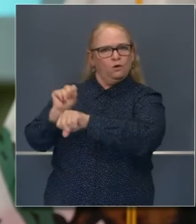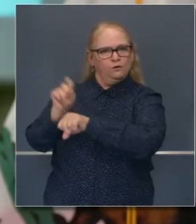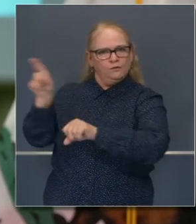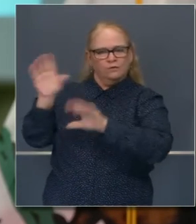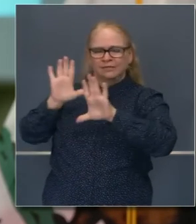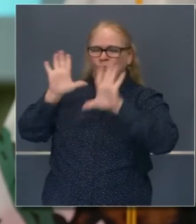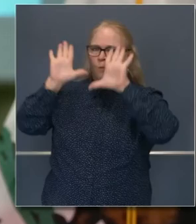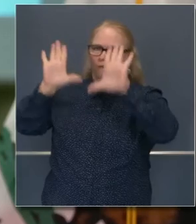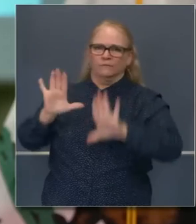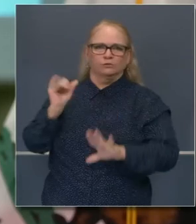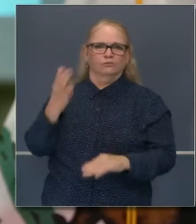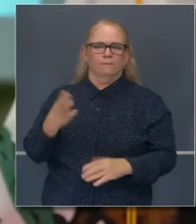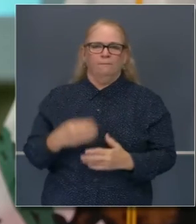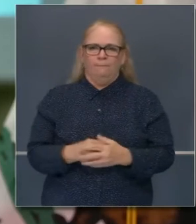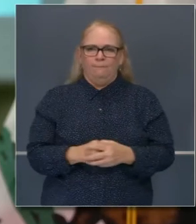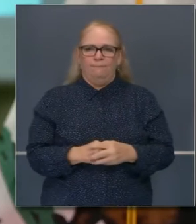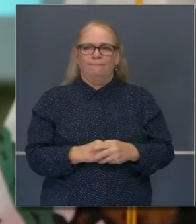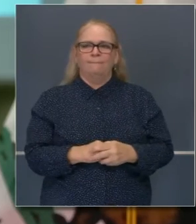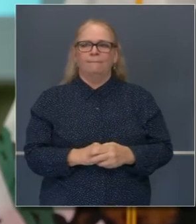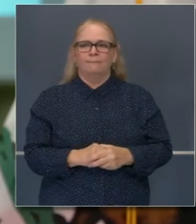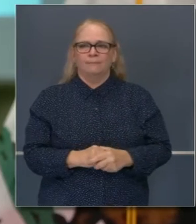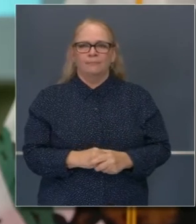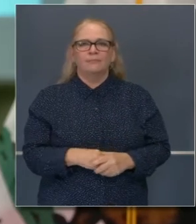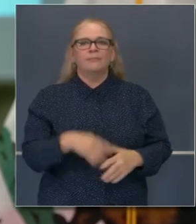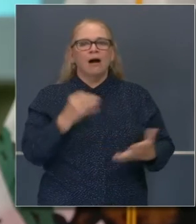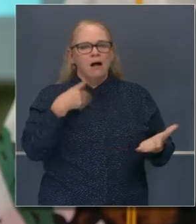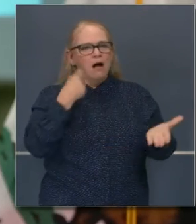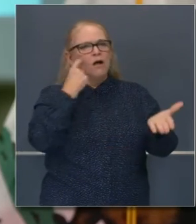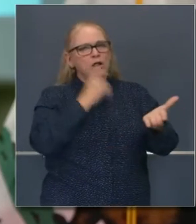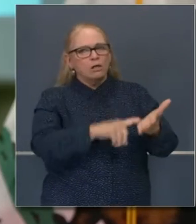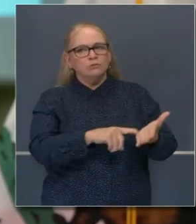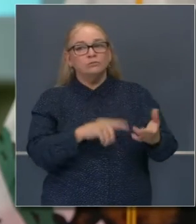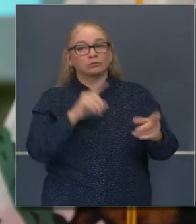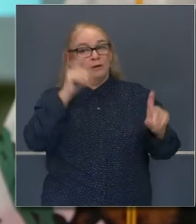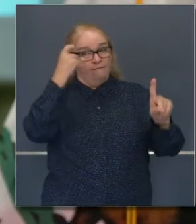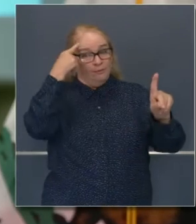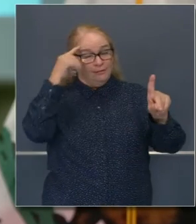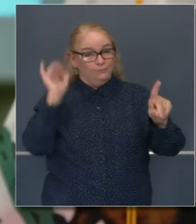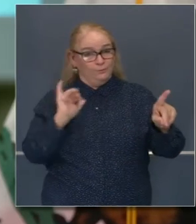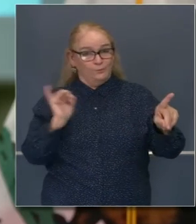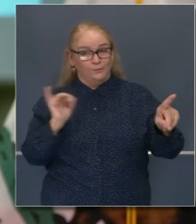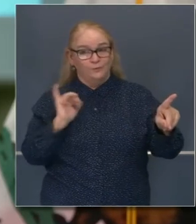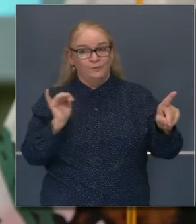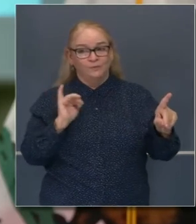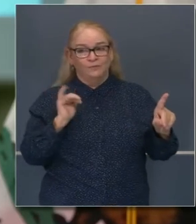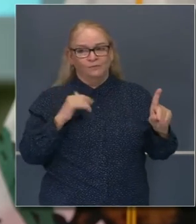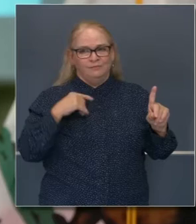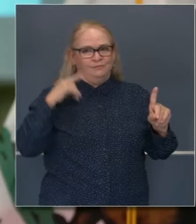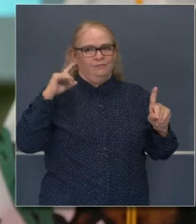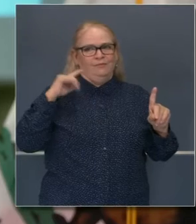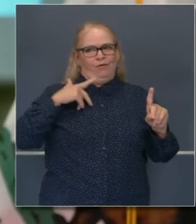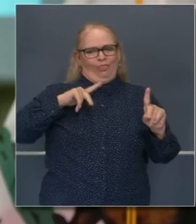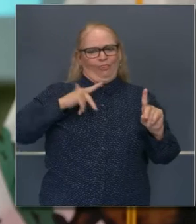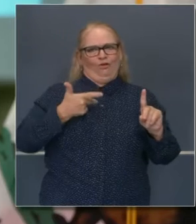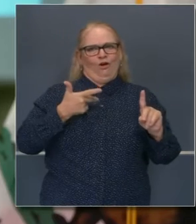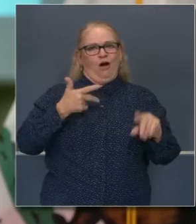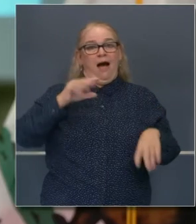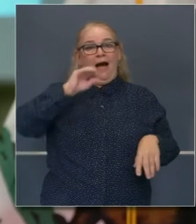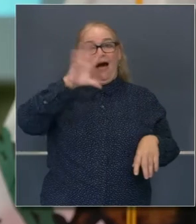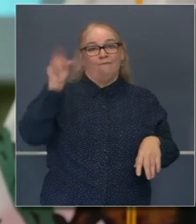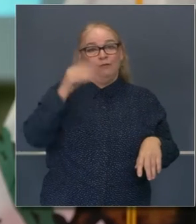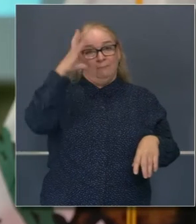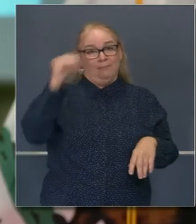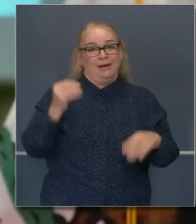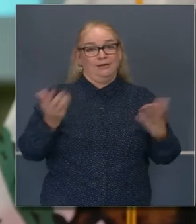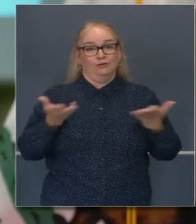También debo reconocer y le oí decir, señor gobernador, que soy el tercer hombre afroamericano